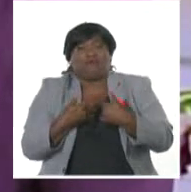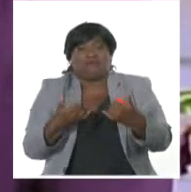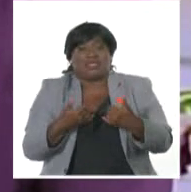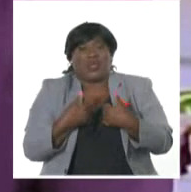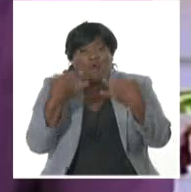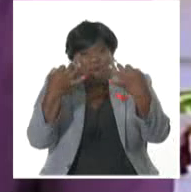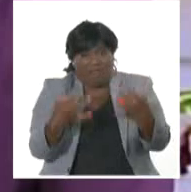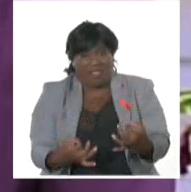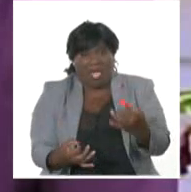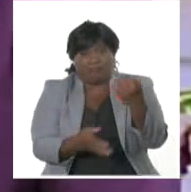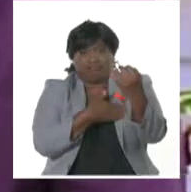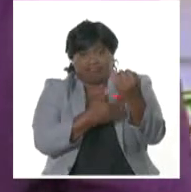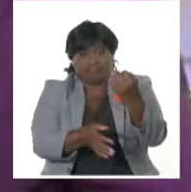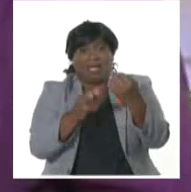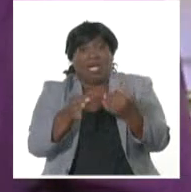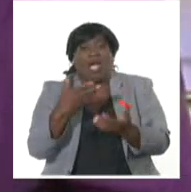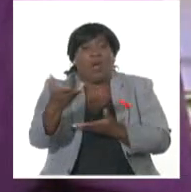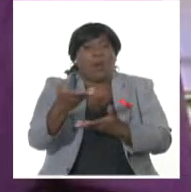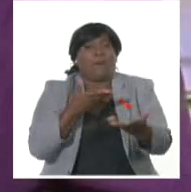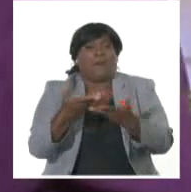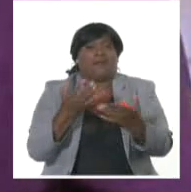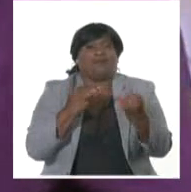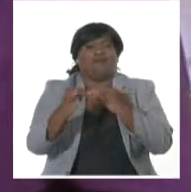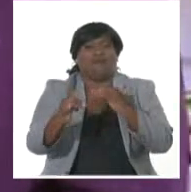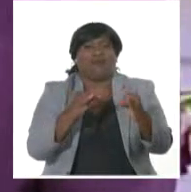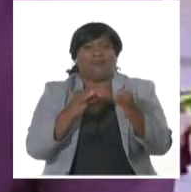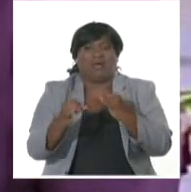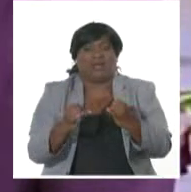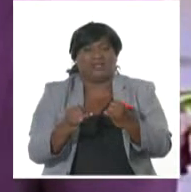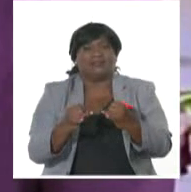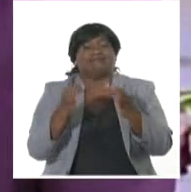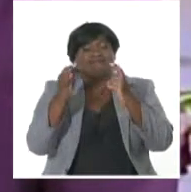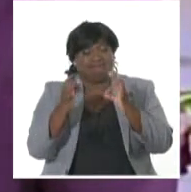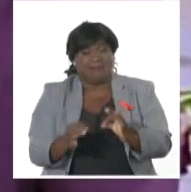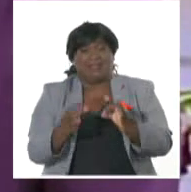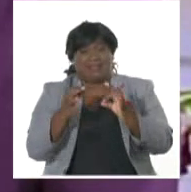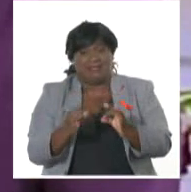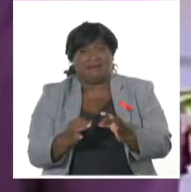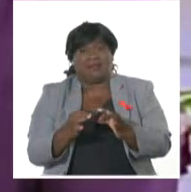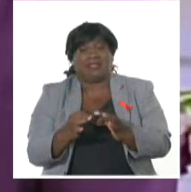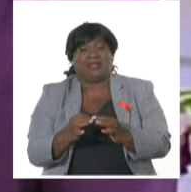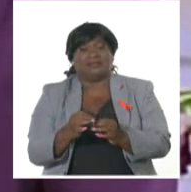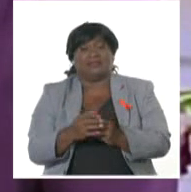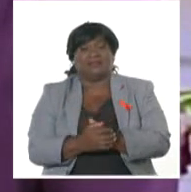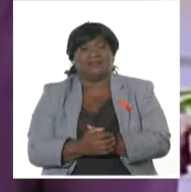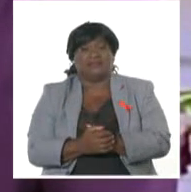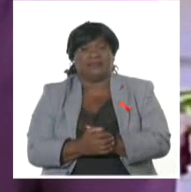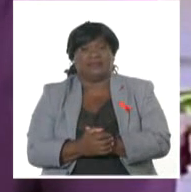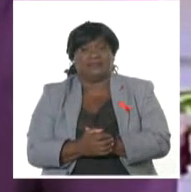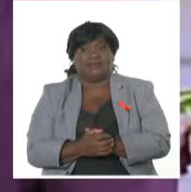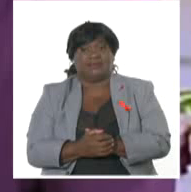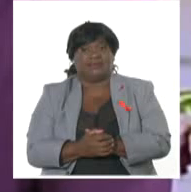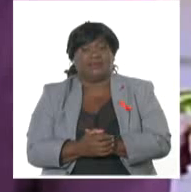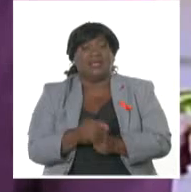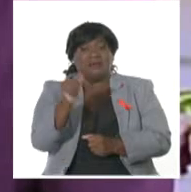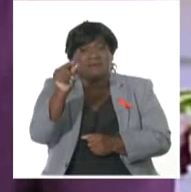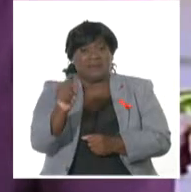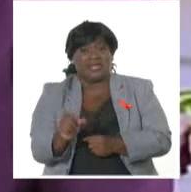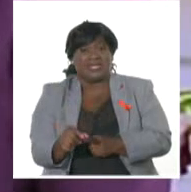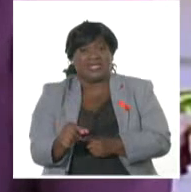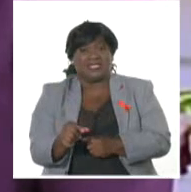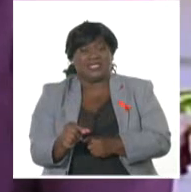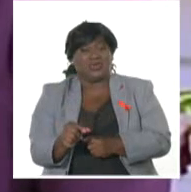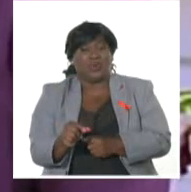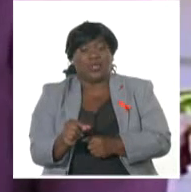para compartirla con la teleaudiencia. Y si de veracidad se trata, justamente hay personas que no tienen